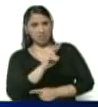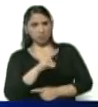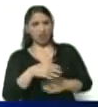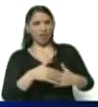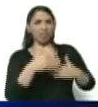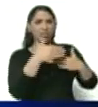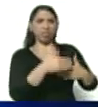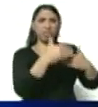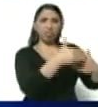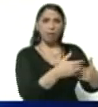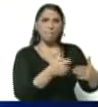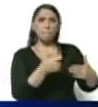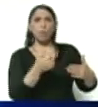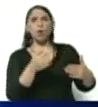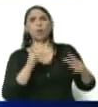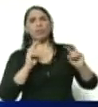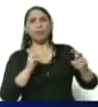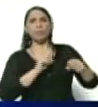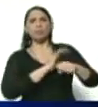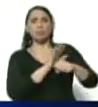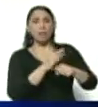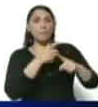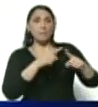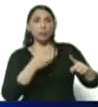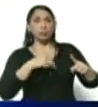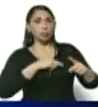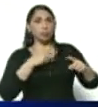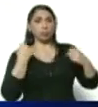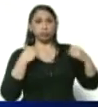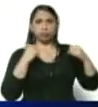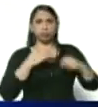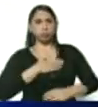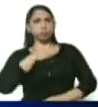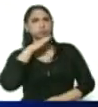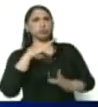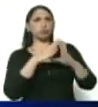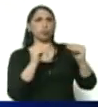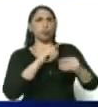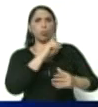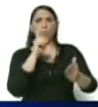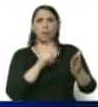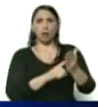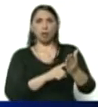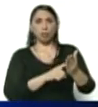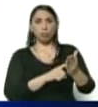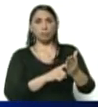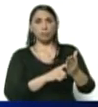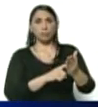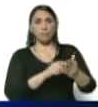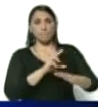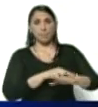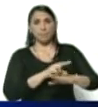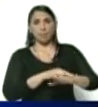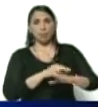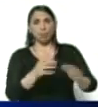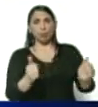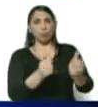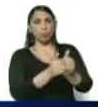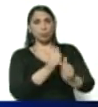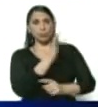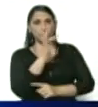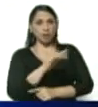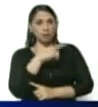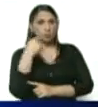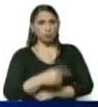estamos preparados y certificados para poder empezar a llenar en Venezuela la insulina. Con la Federación Rusa, además, hemos tenido,